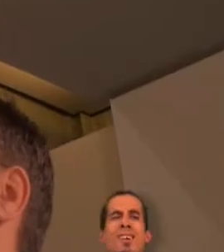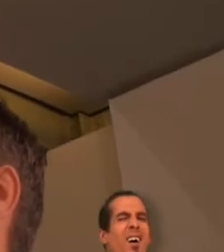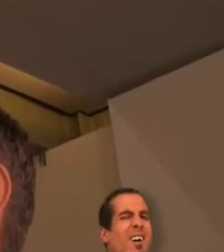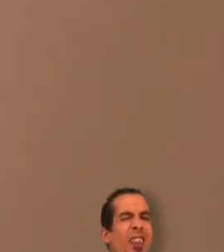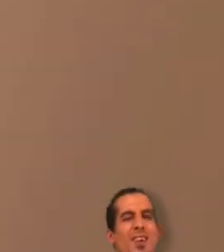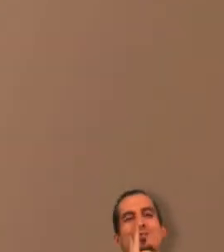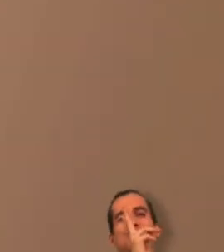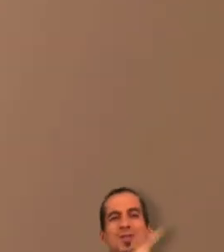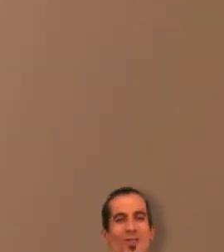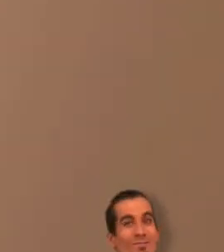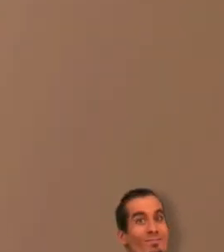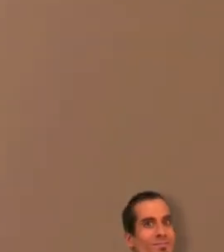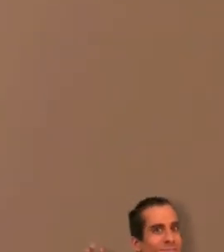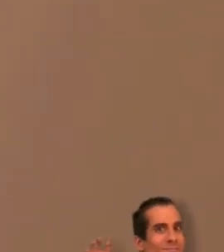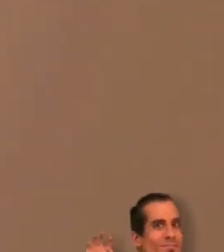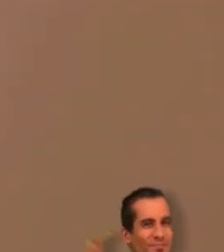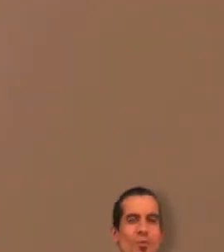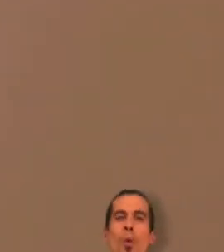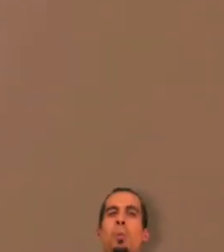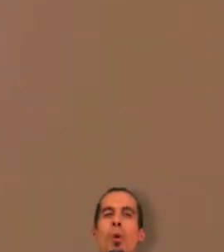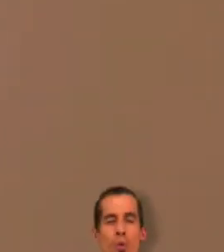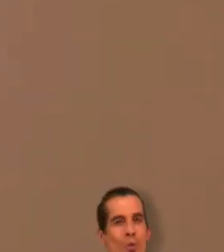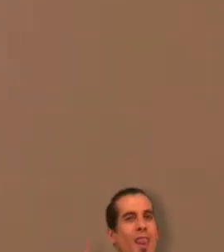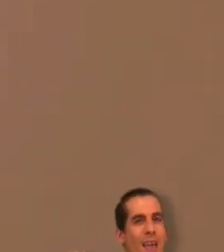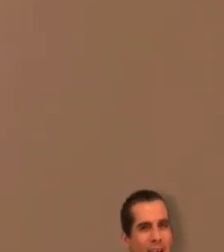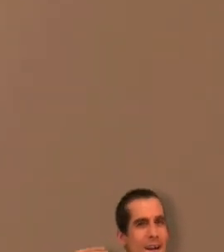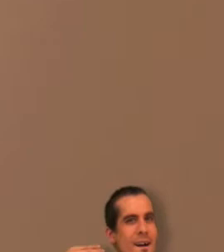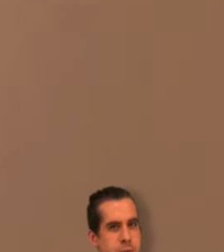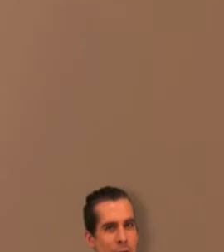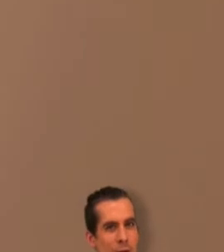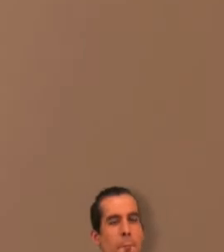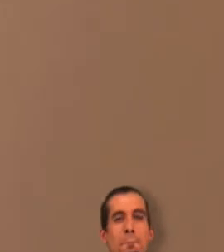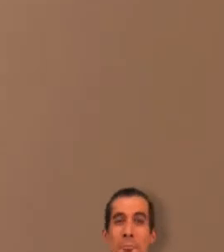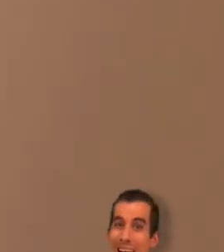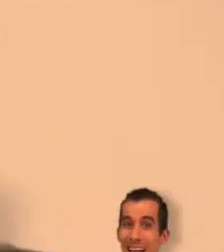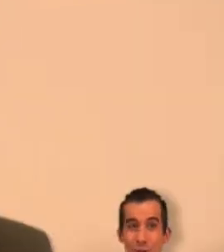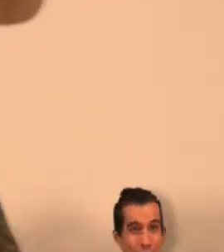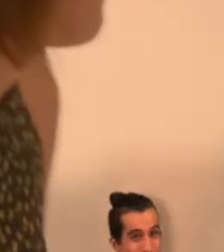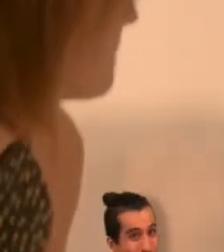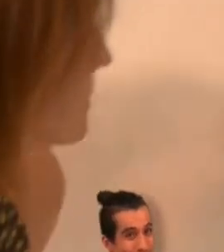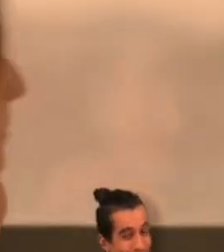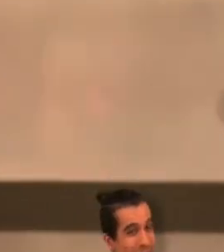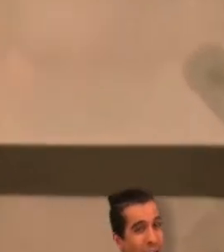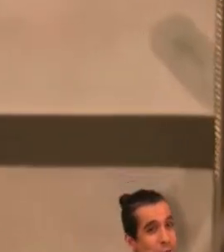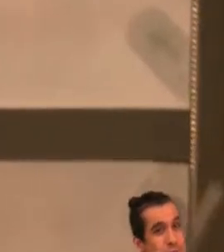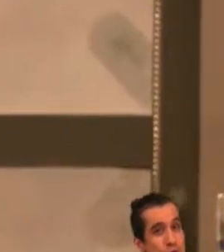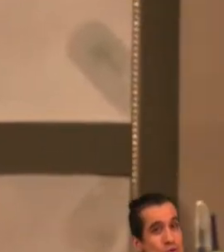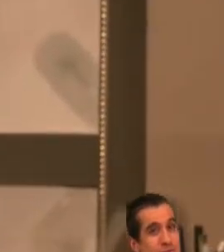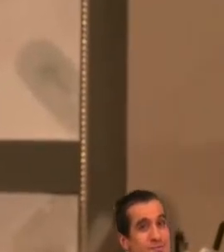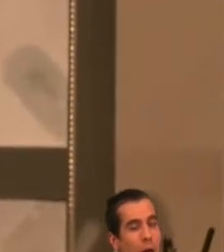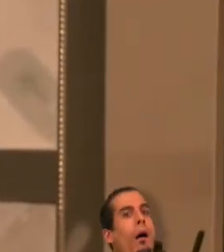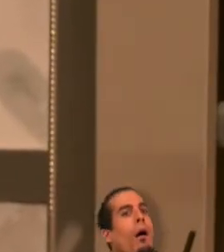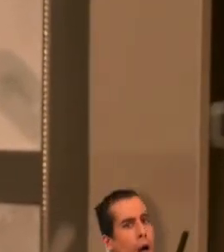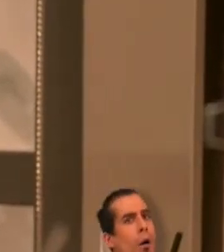todo esto se consigue gracias a la instalación de balizas Bluetooth Low Energy Bitcoms en el museo y a la herramienta de gestión online de